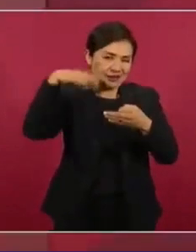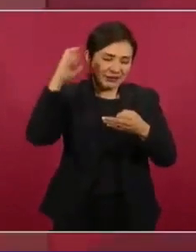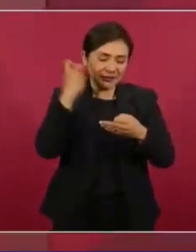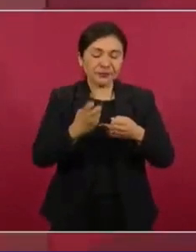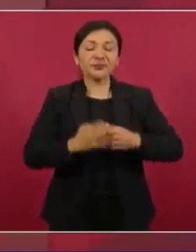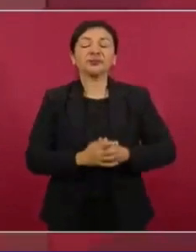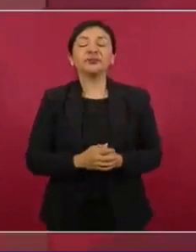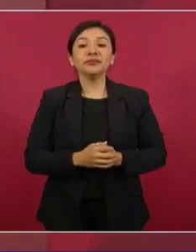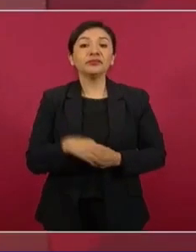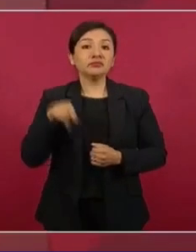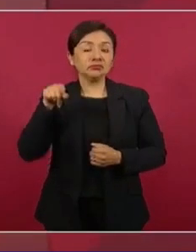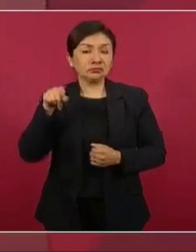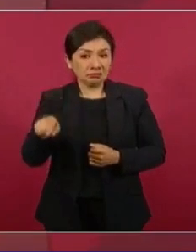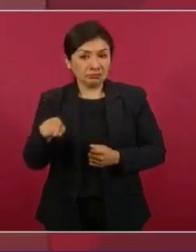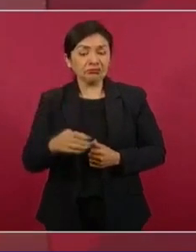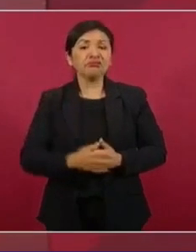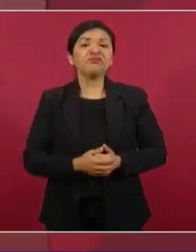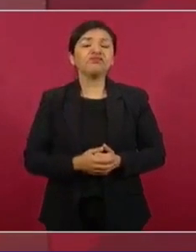se sometió